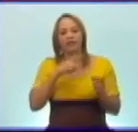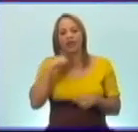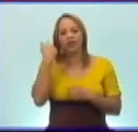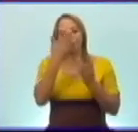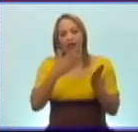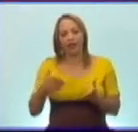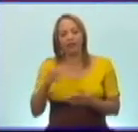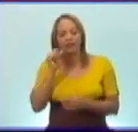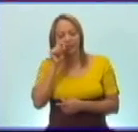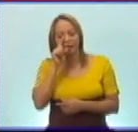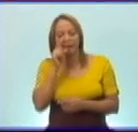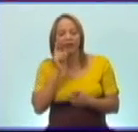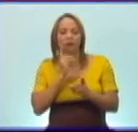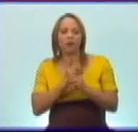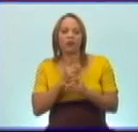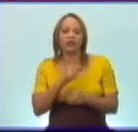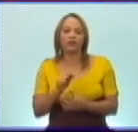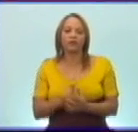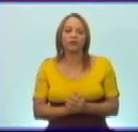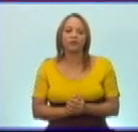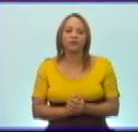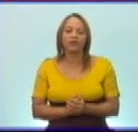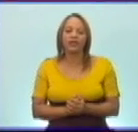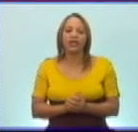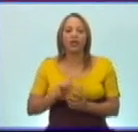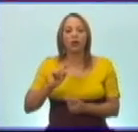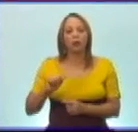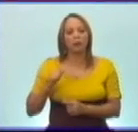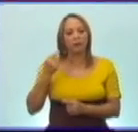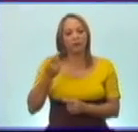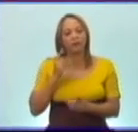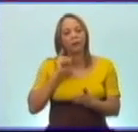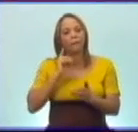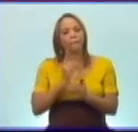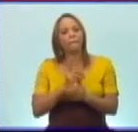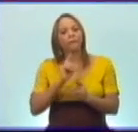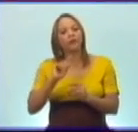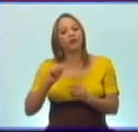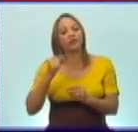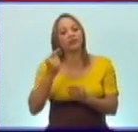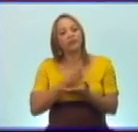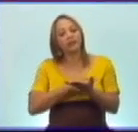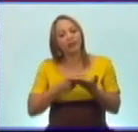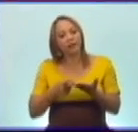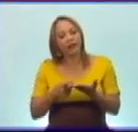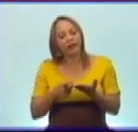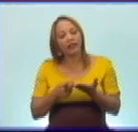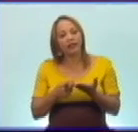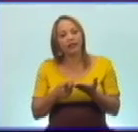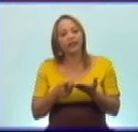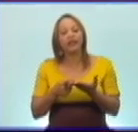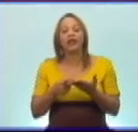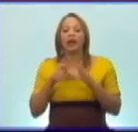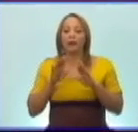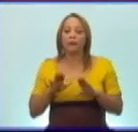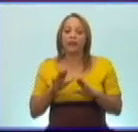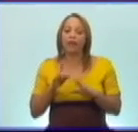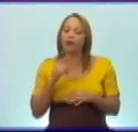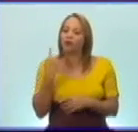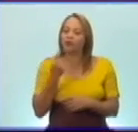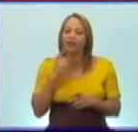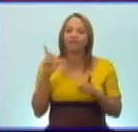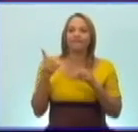culminamos nuestro encuentro. Los esperamos la próxima semana y esperemos que hayan quedado